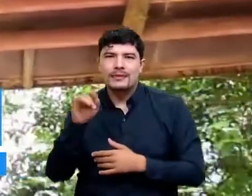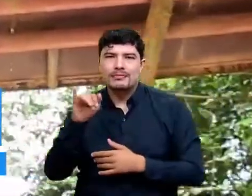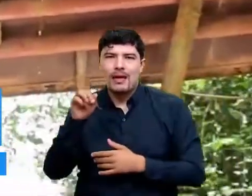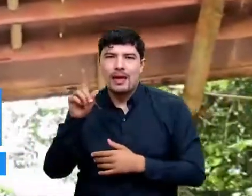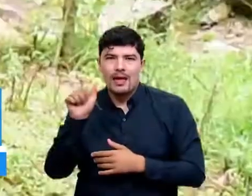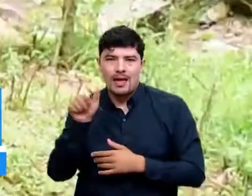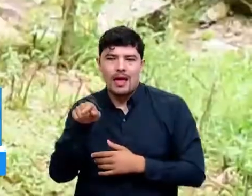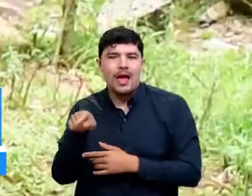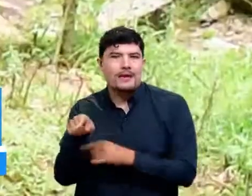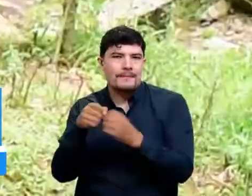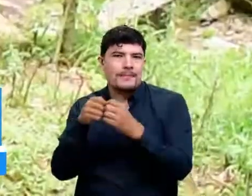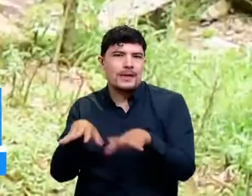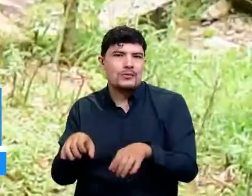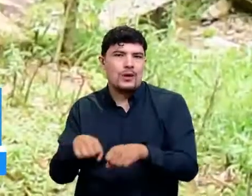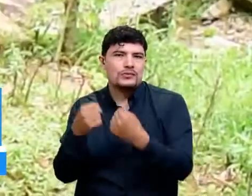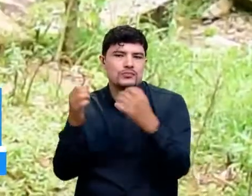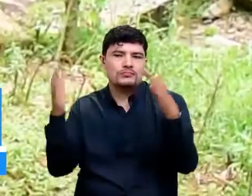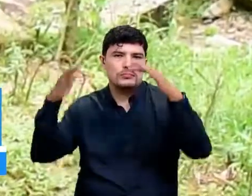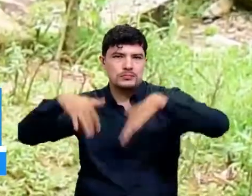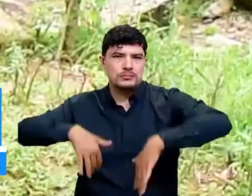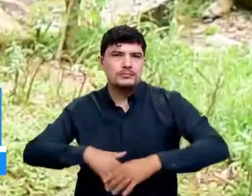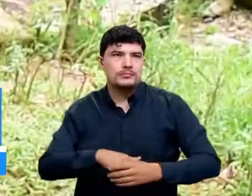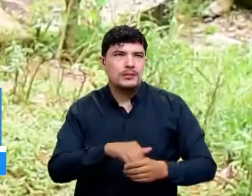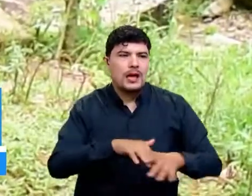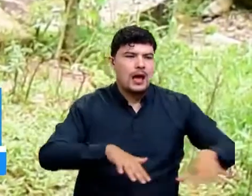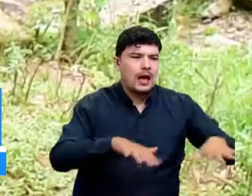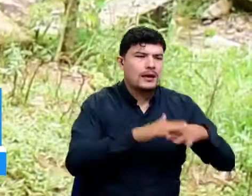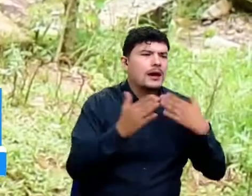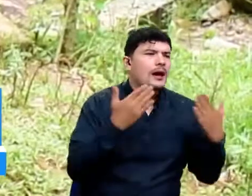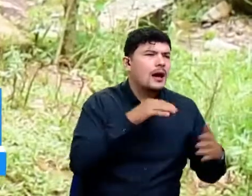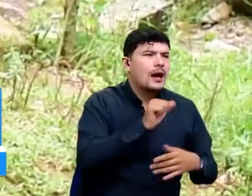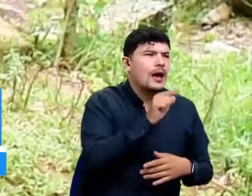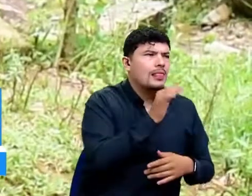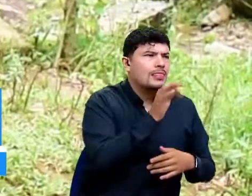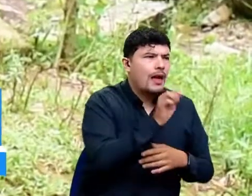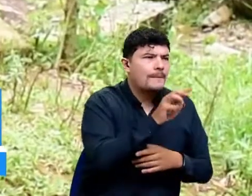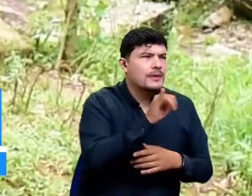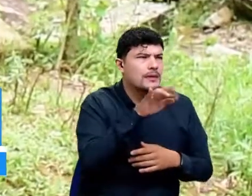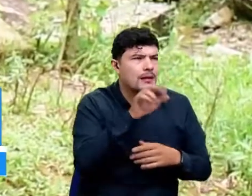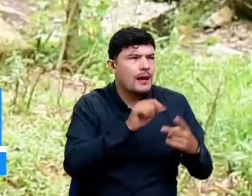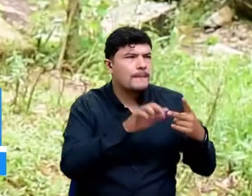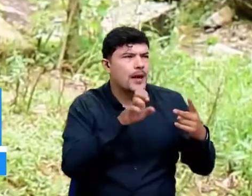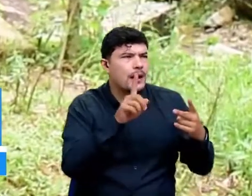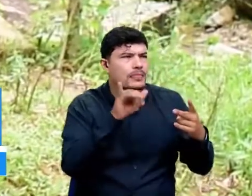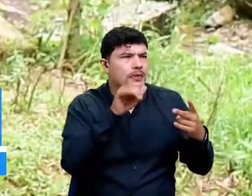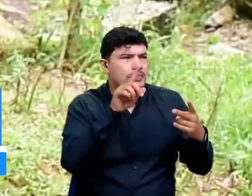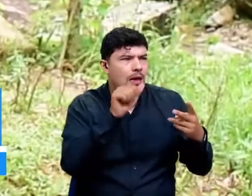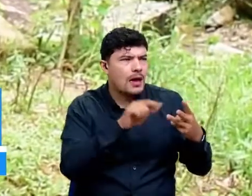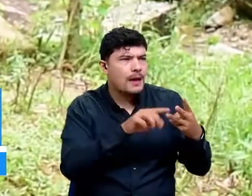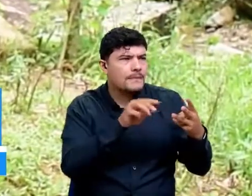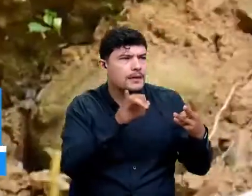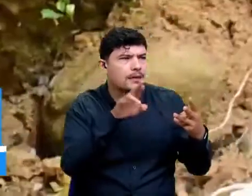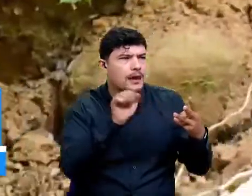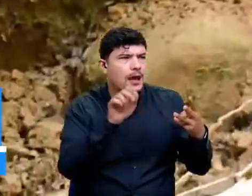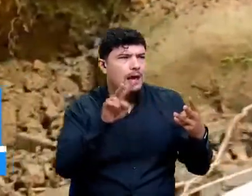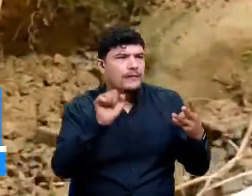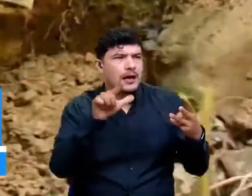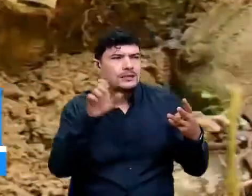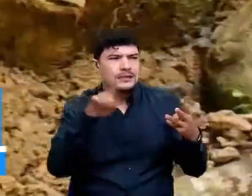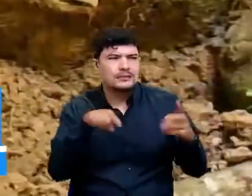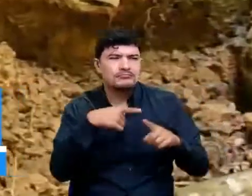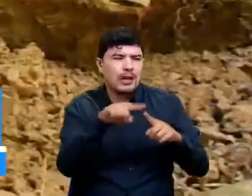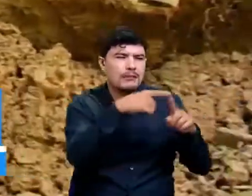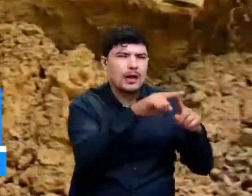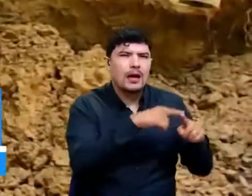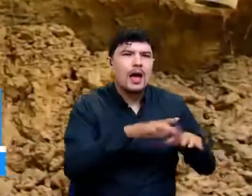quedamos incomunicados, por ejemplo, Altamira, La Pérdida, Miravalles que cruza por acá. Según la